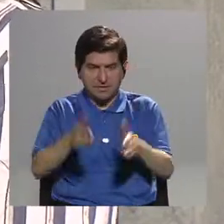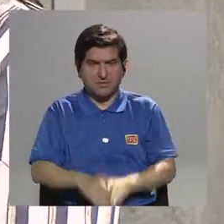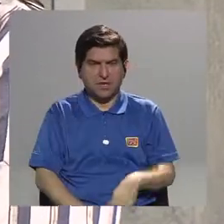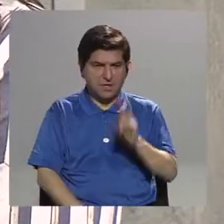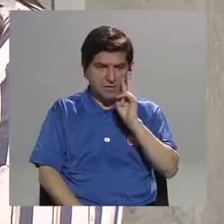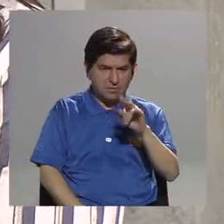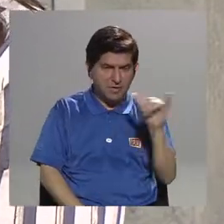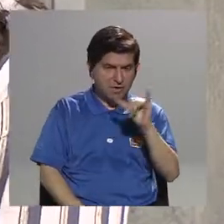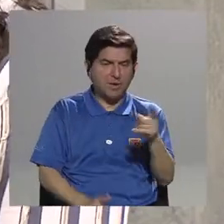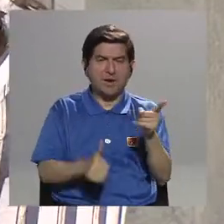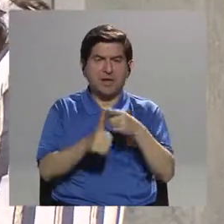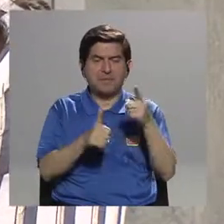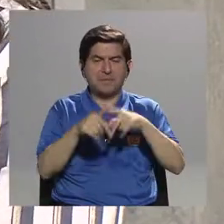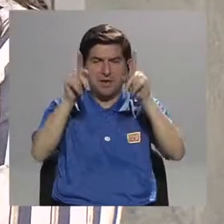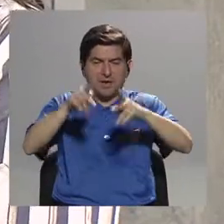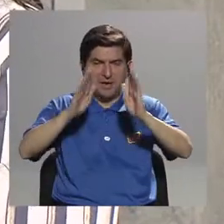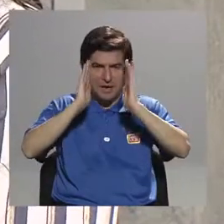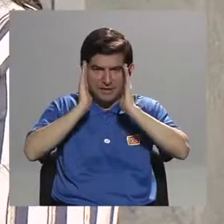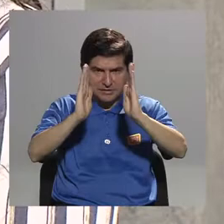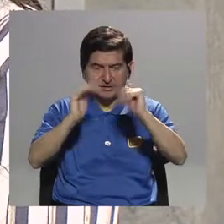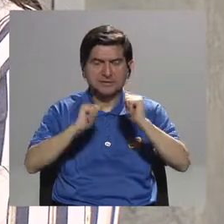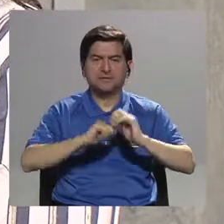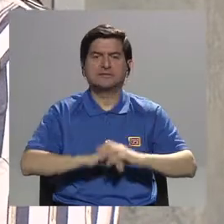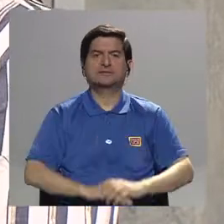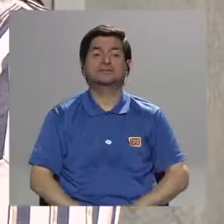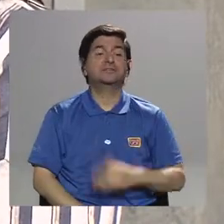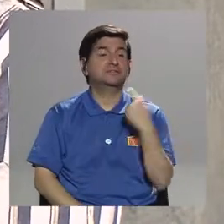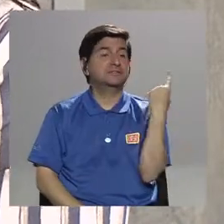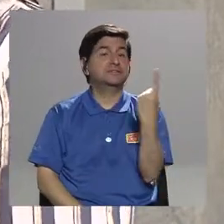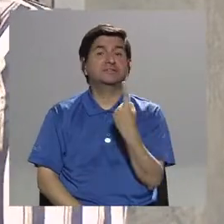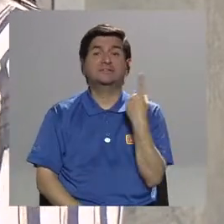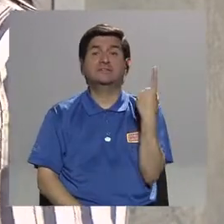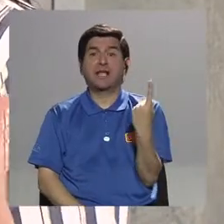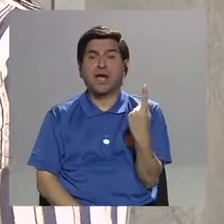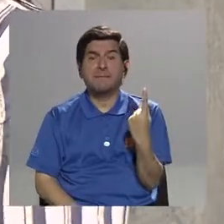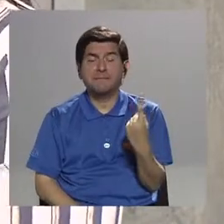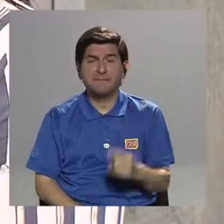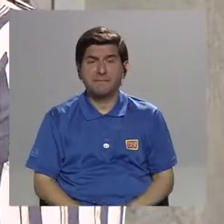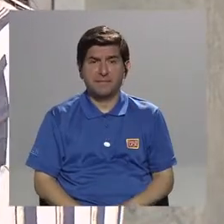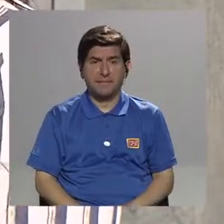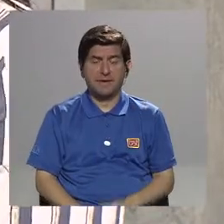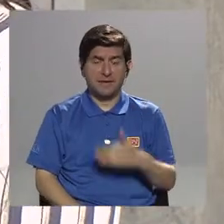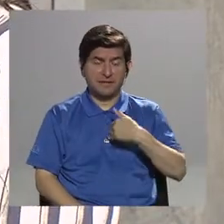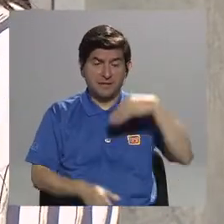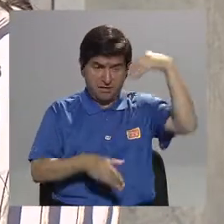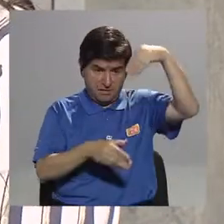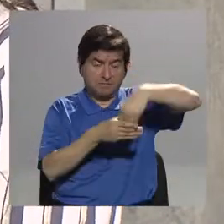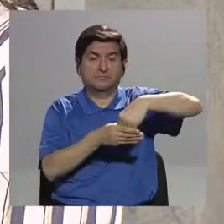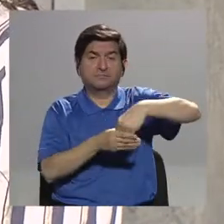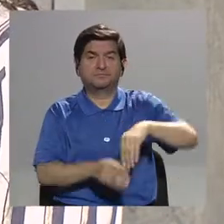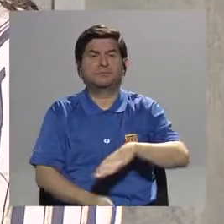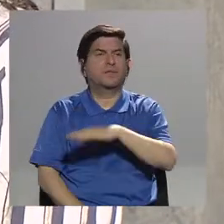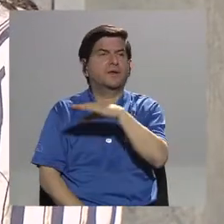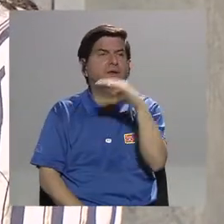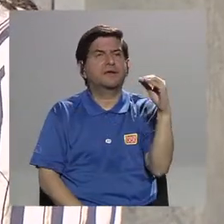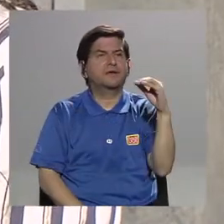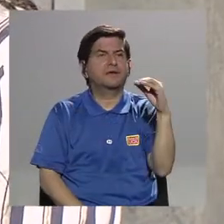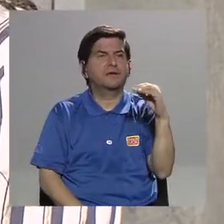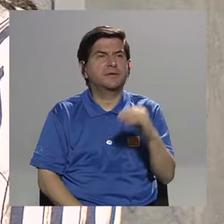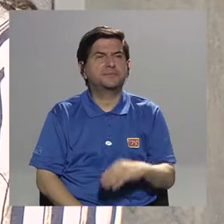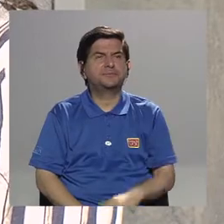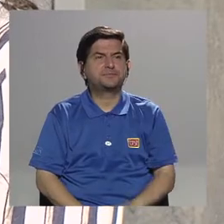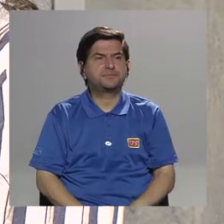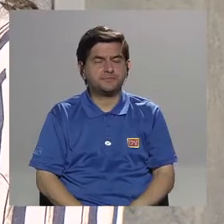estudiantes los vean como su primer paciente, ¿verdad? Entonces, siempre está rodeado de todo esto y tiene un